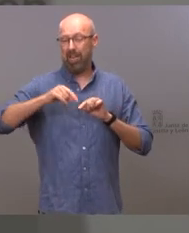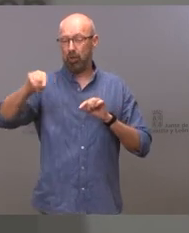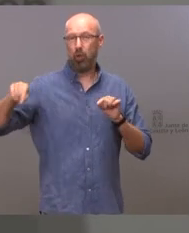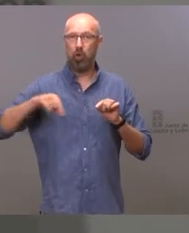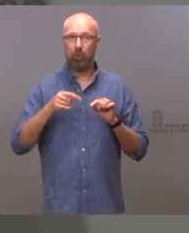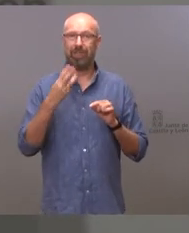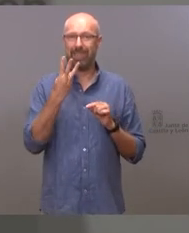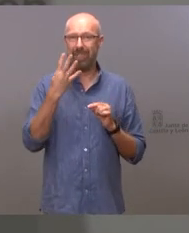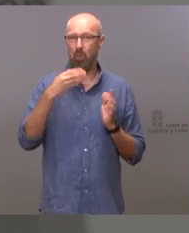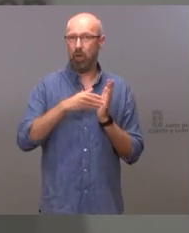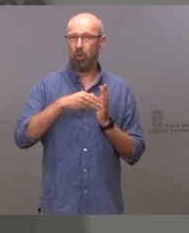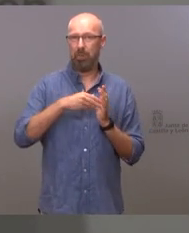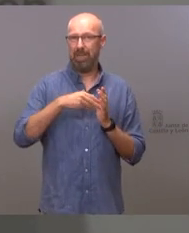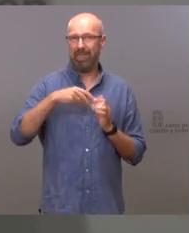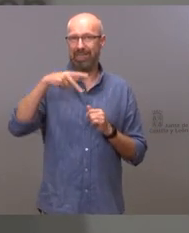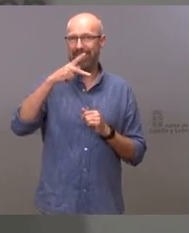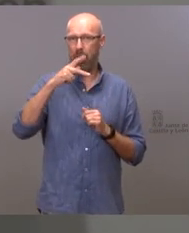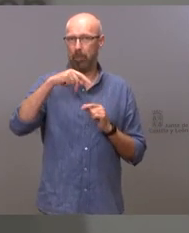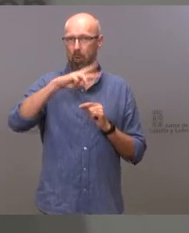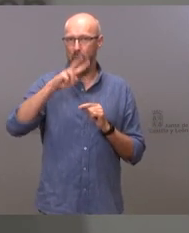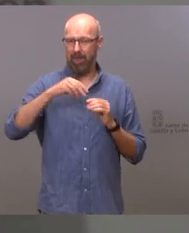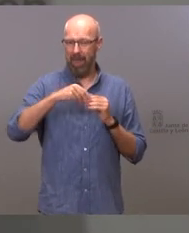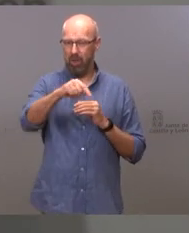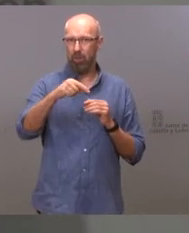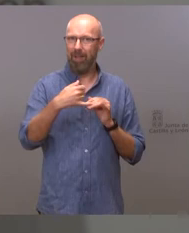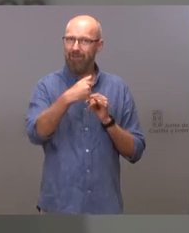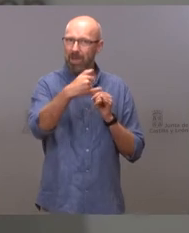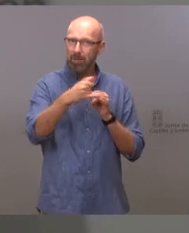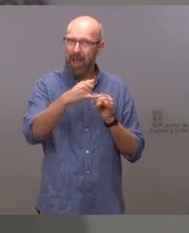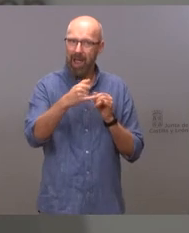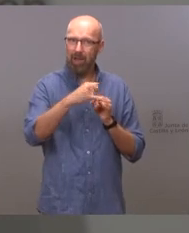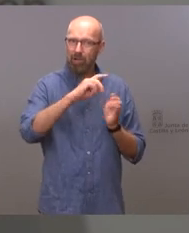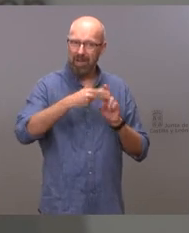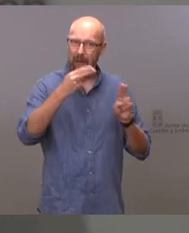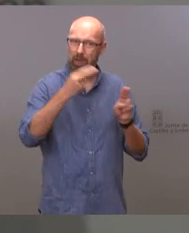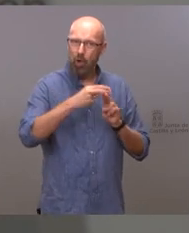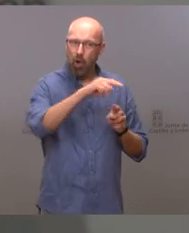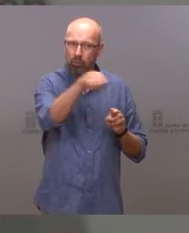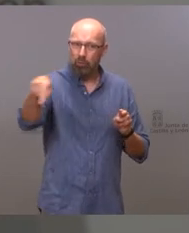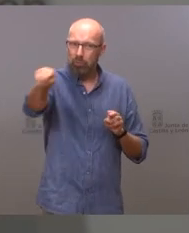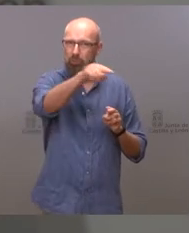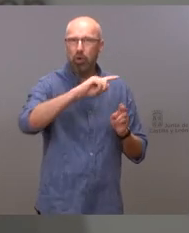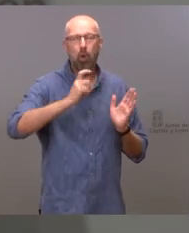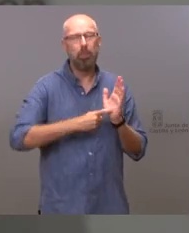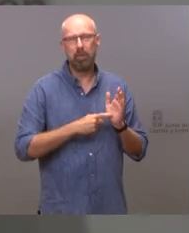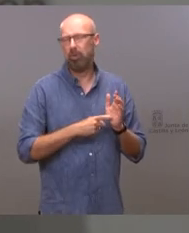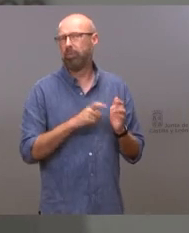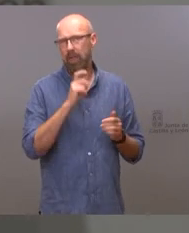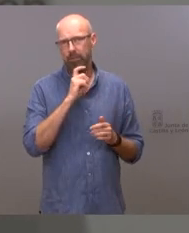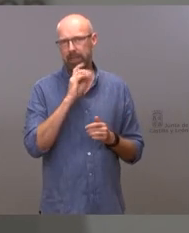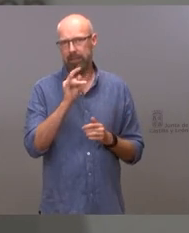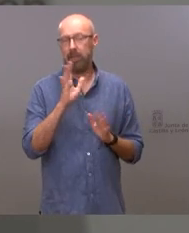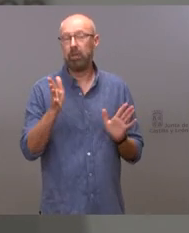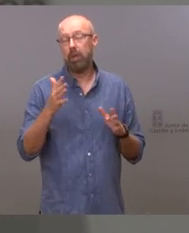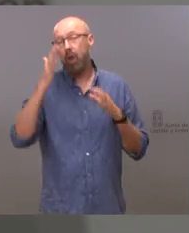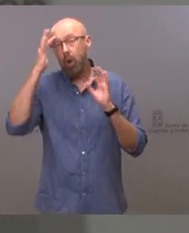con fibra óptica completamente es muy complejo es bastante más razonable que sean los propios facultativos los